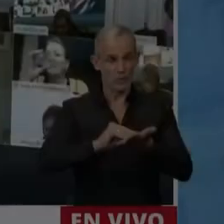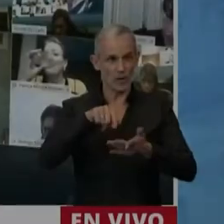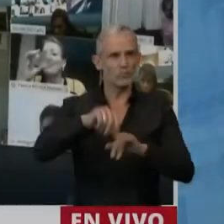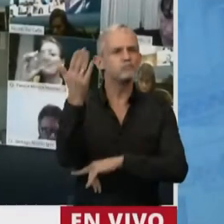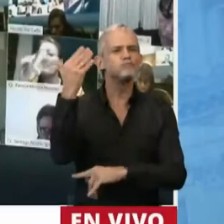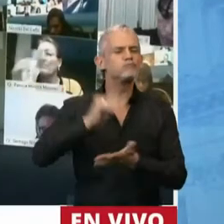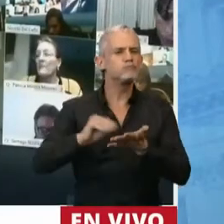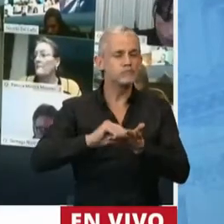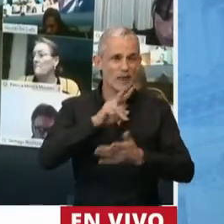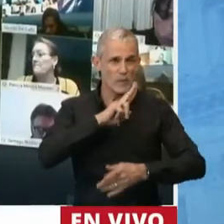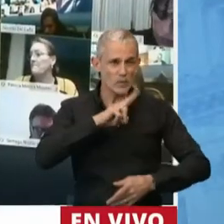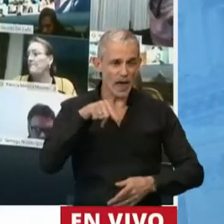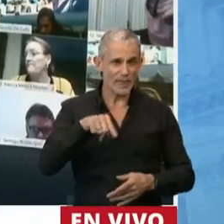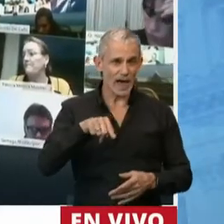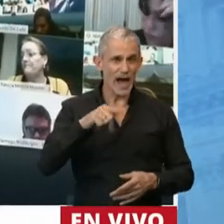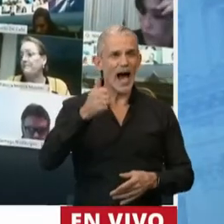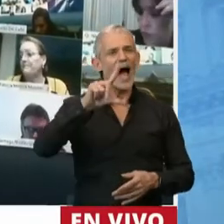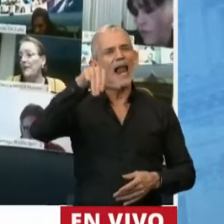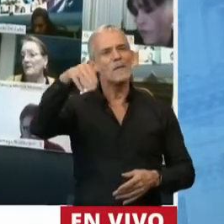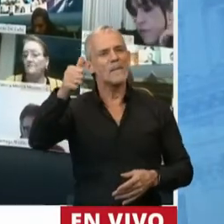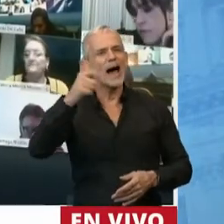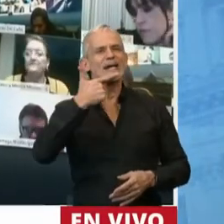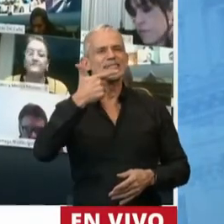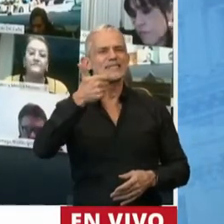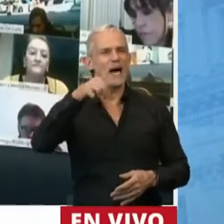Tiene la palabra la diputada Alma Zapak.